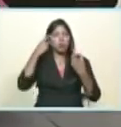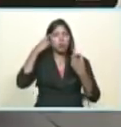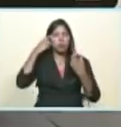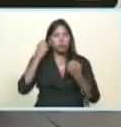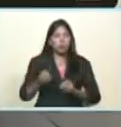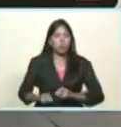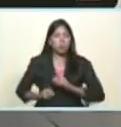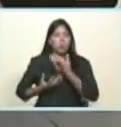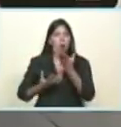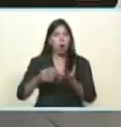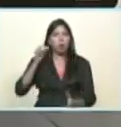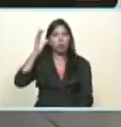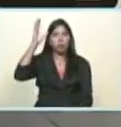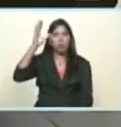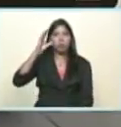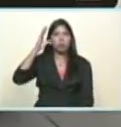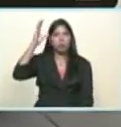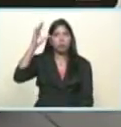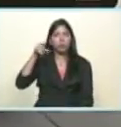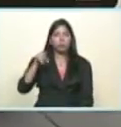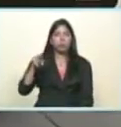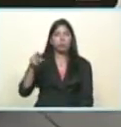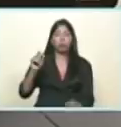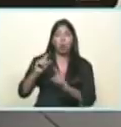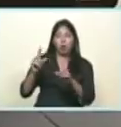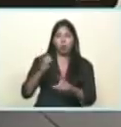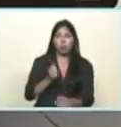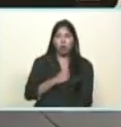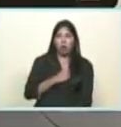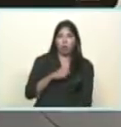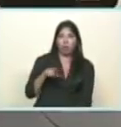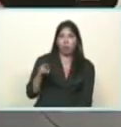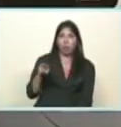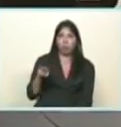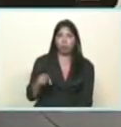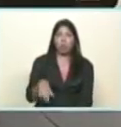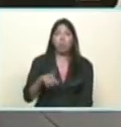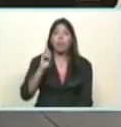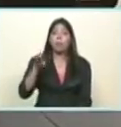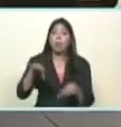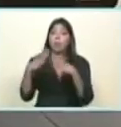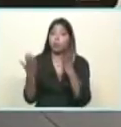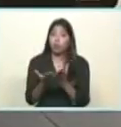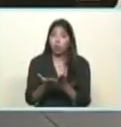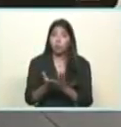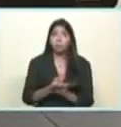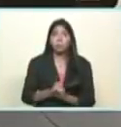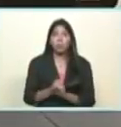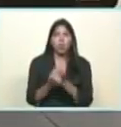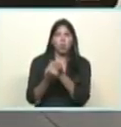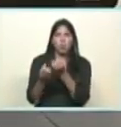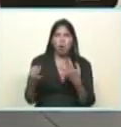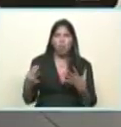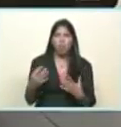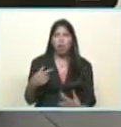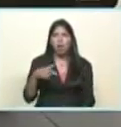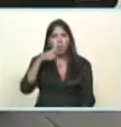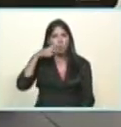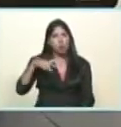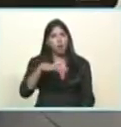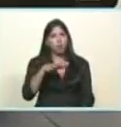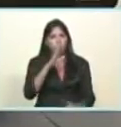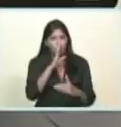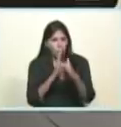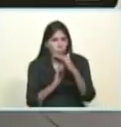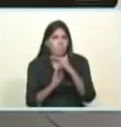sorprende día a día a sus propios dirigentes y sorprende al mundo cuántas lecciones nos ha dado el pueblo humilde